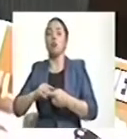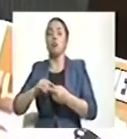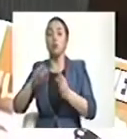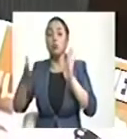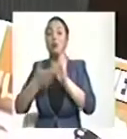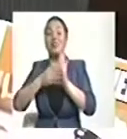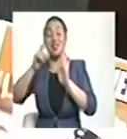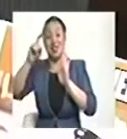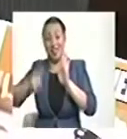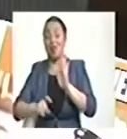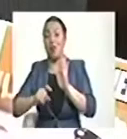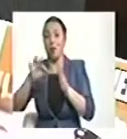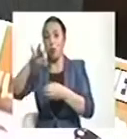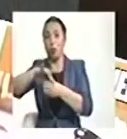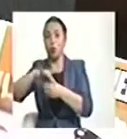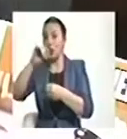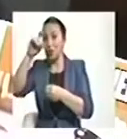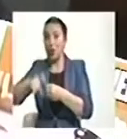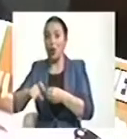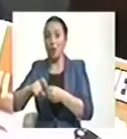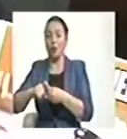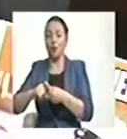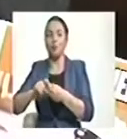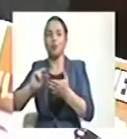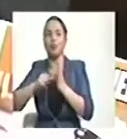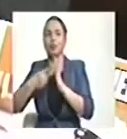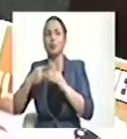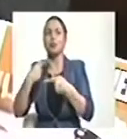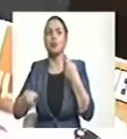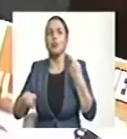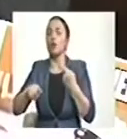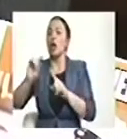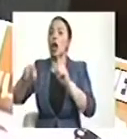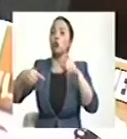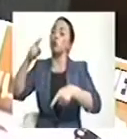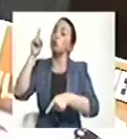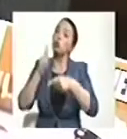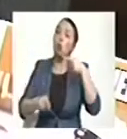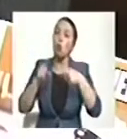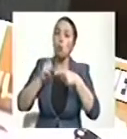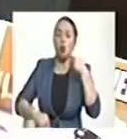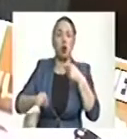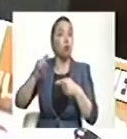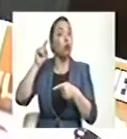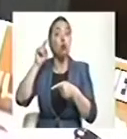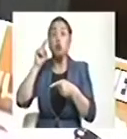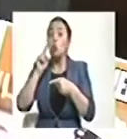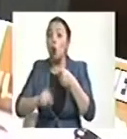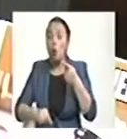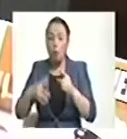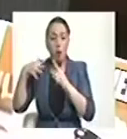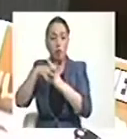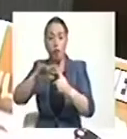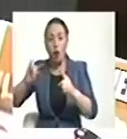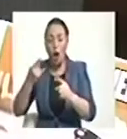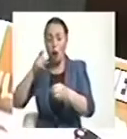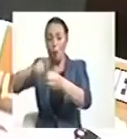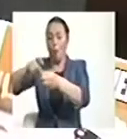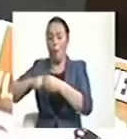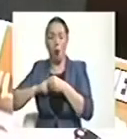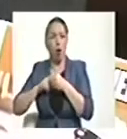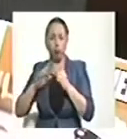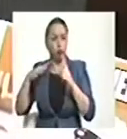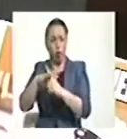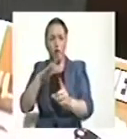de votar que tienen. Es decir, que los impedidos no llegan a afectar el quórum. El